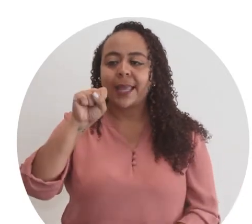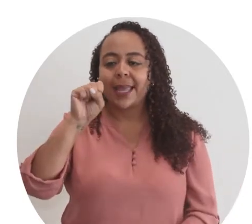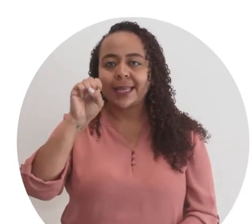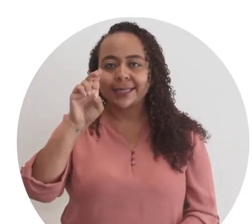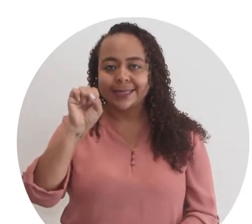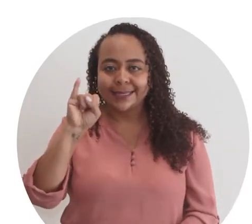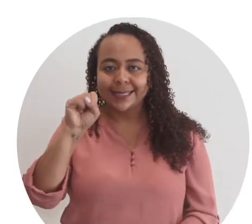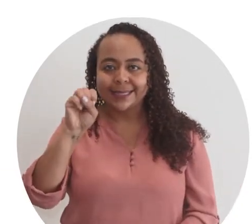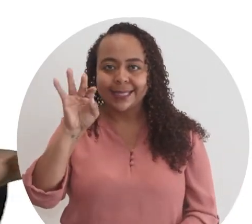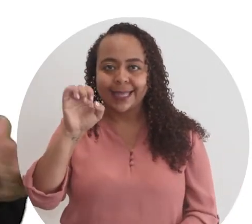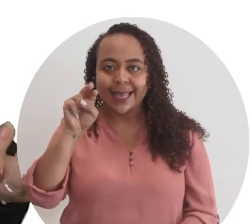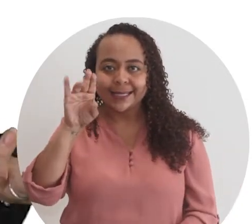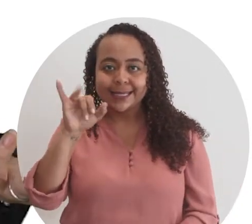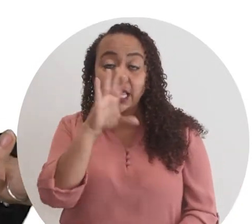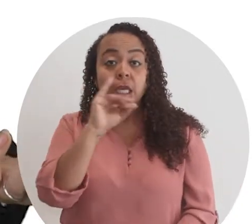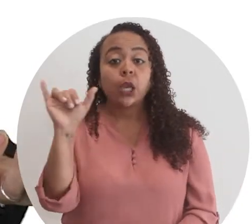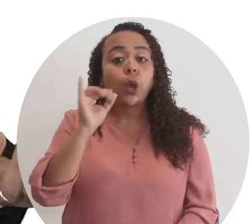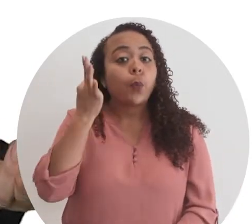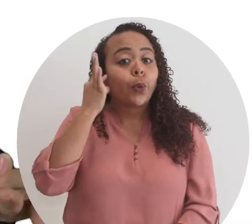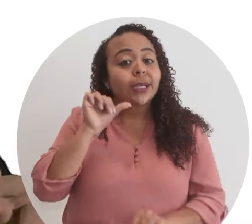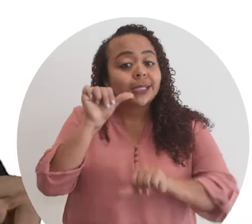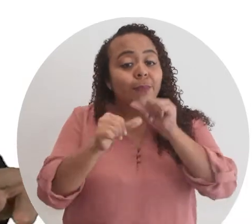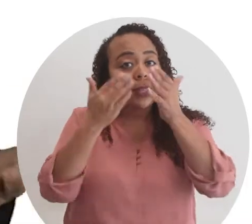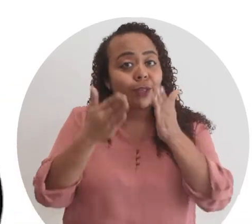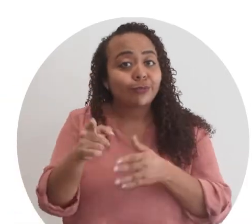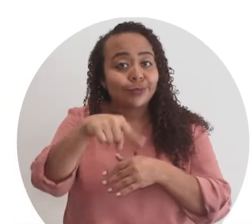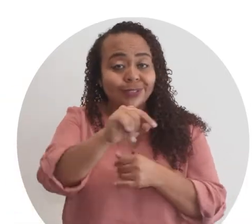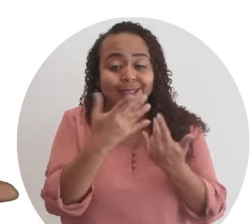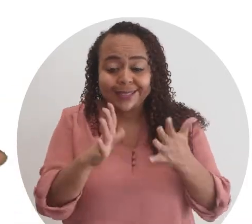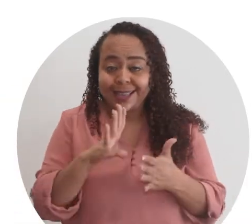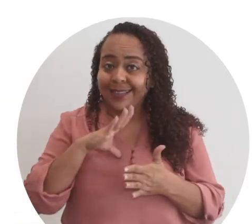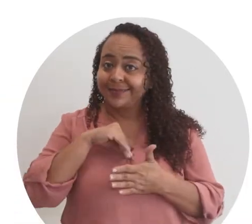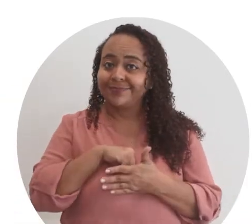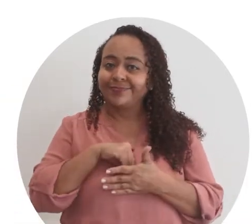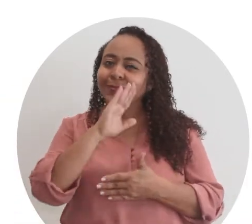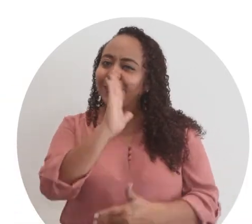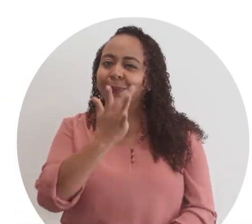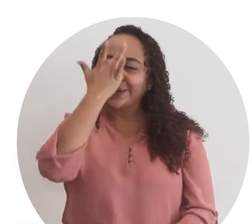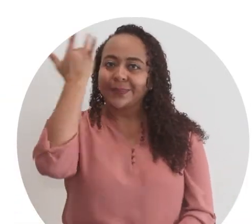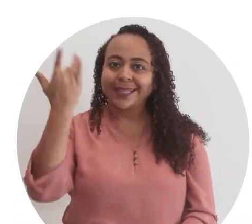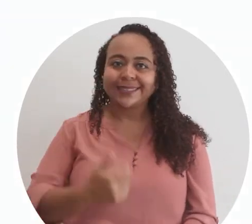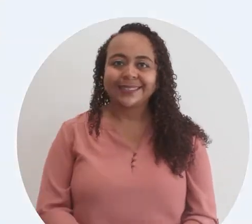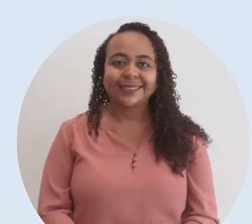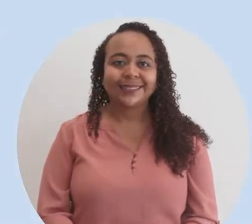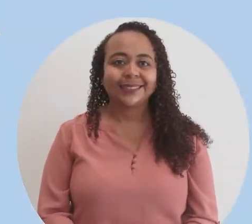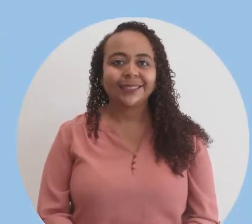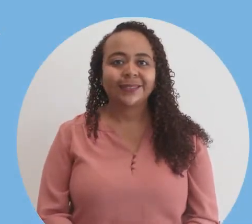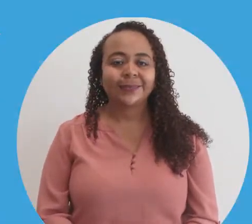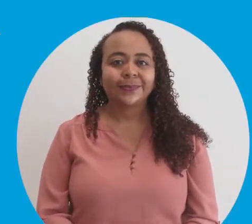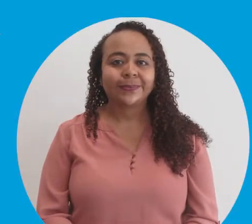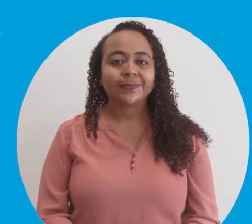persistencia y como mujeres emprendedoras ya ustedes la llevan dentro. Nunca lo olviden.